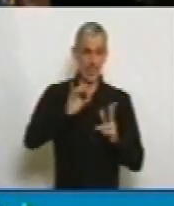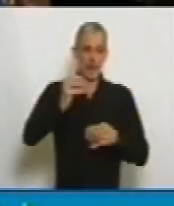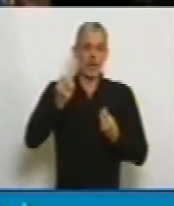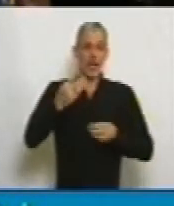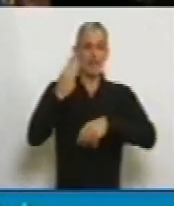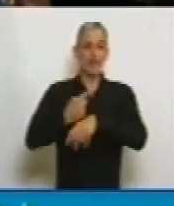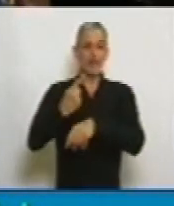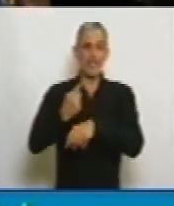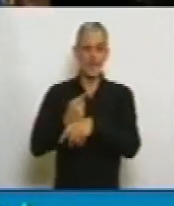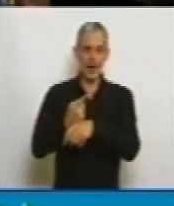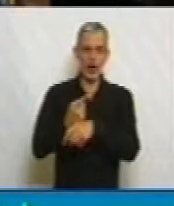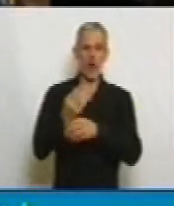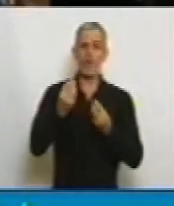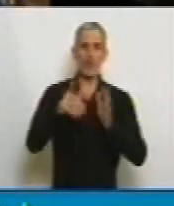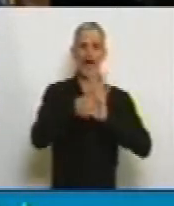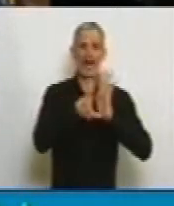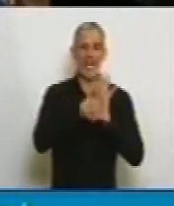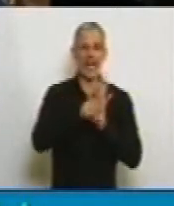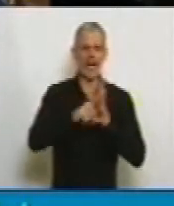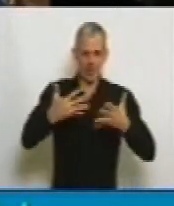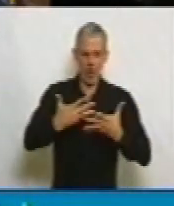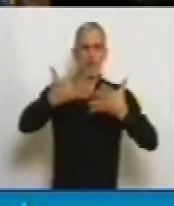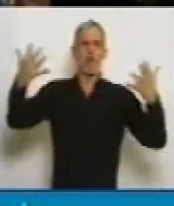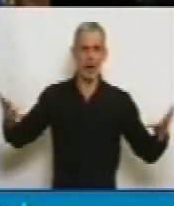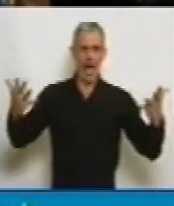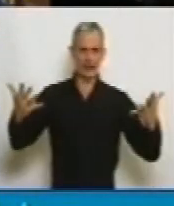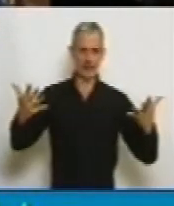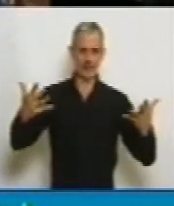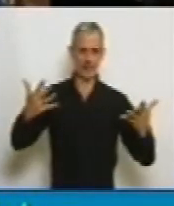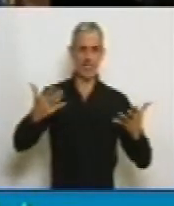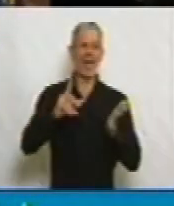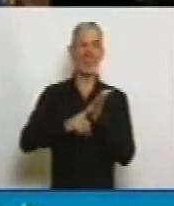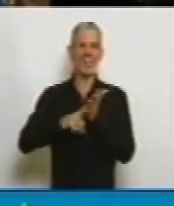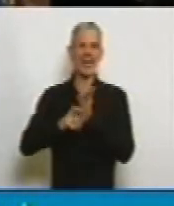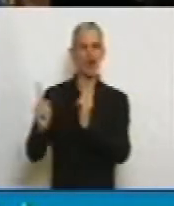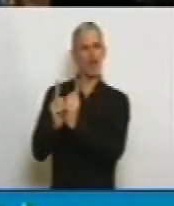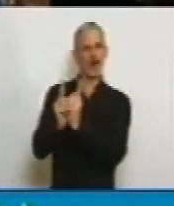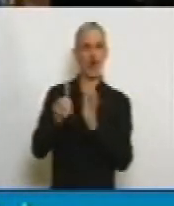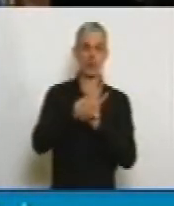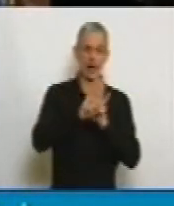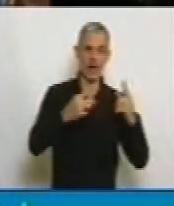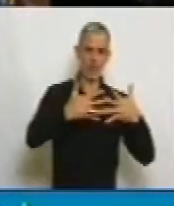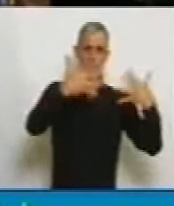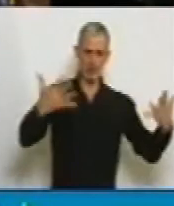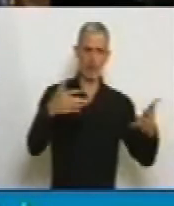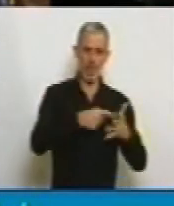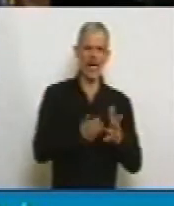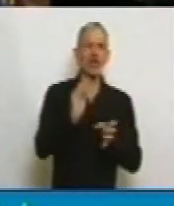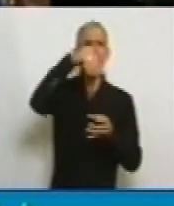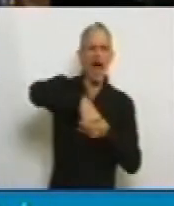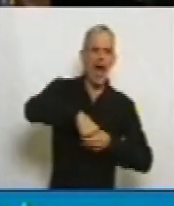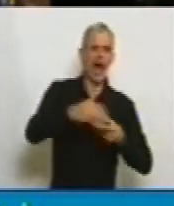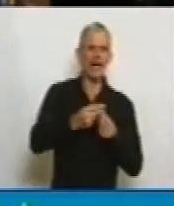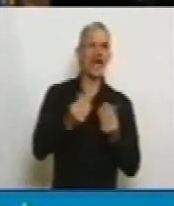lugar, porque la ley amplía las potestades del decreto introduciendo